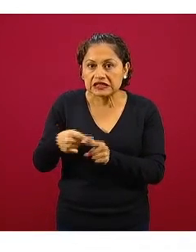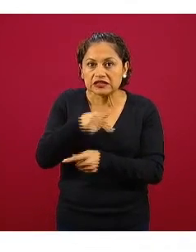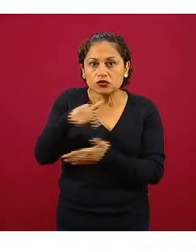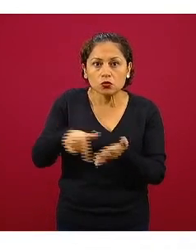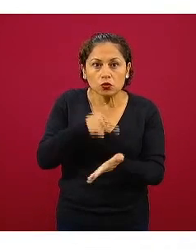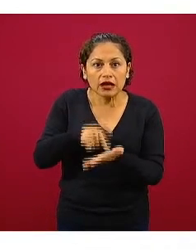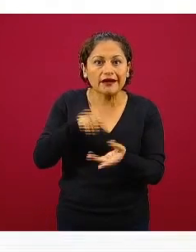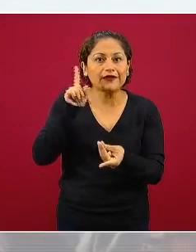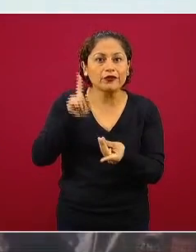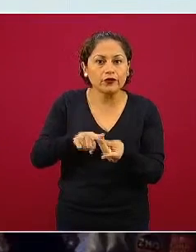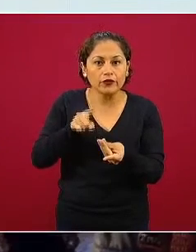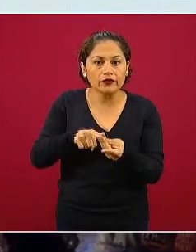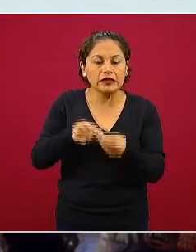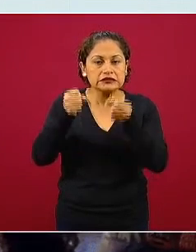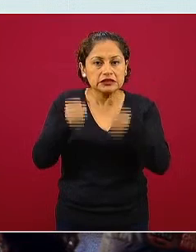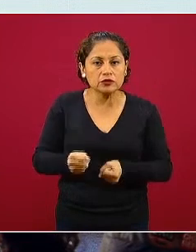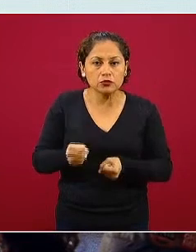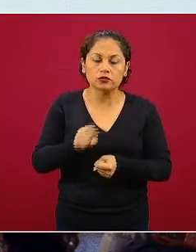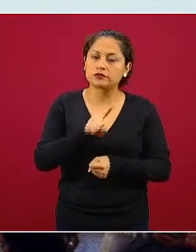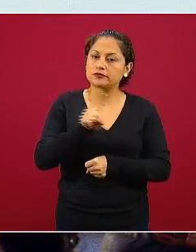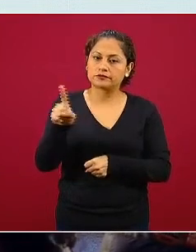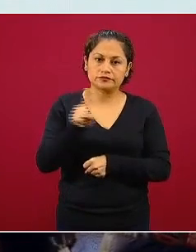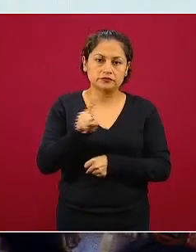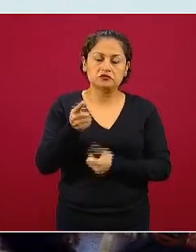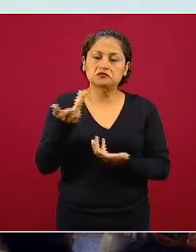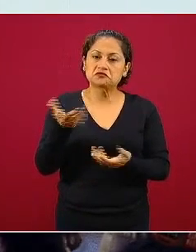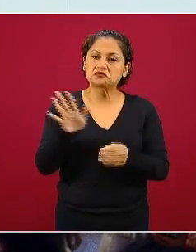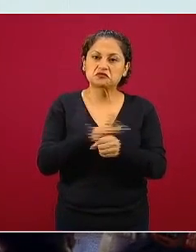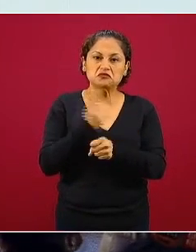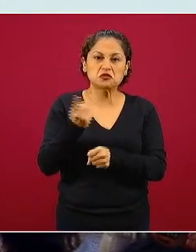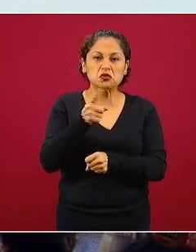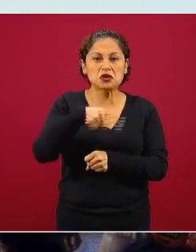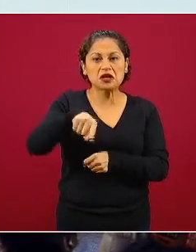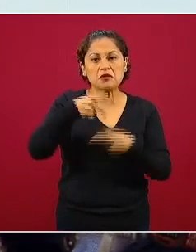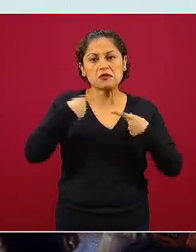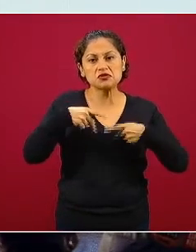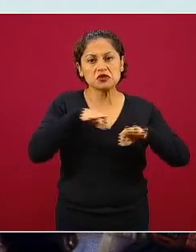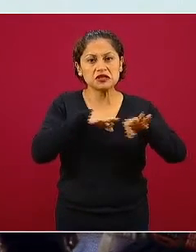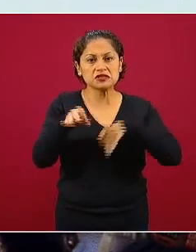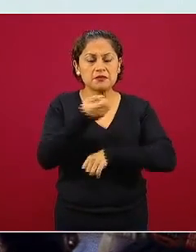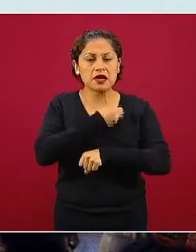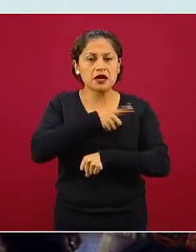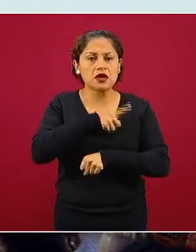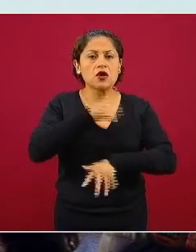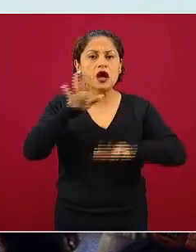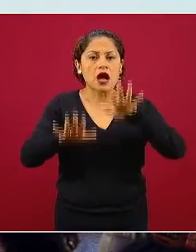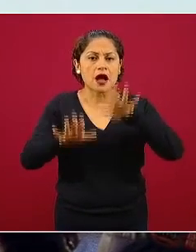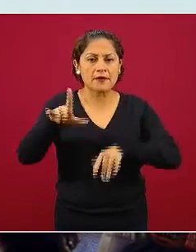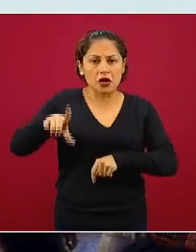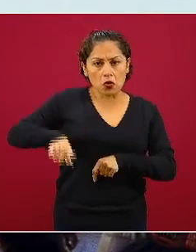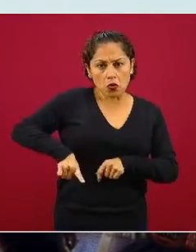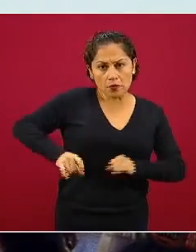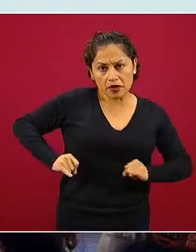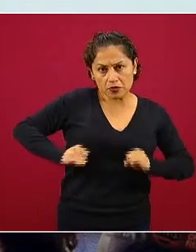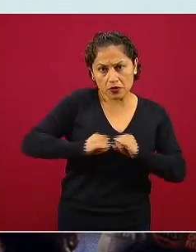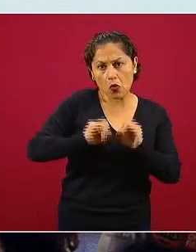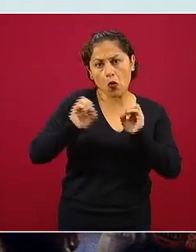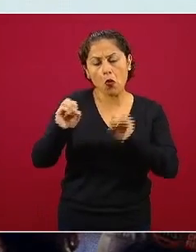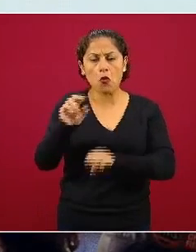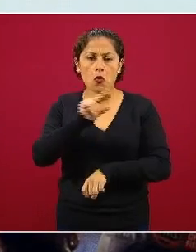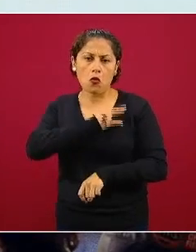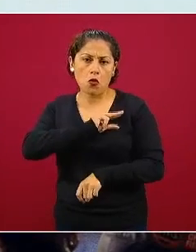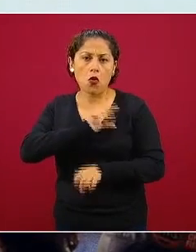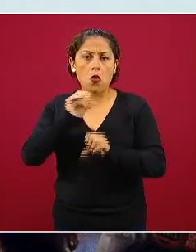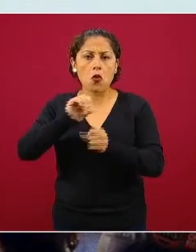casos puede ser que además laboran en una dependencia privada ya sea un consultorio o particularmente un